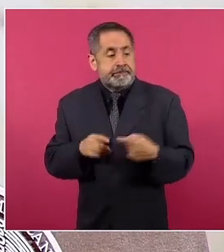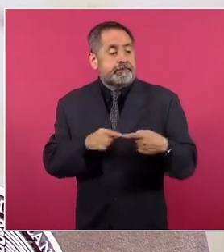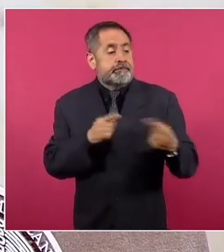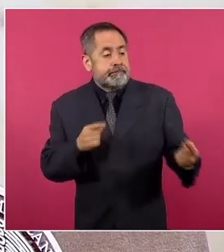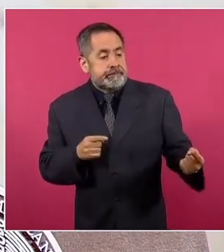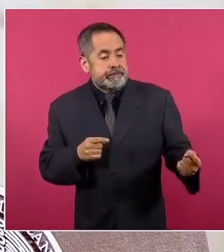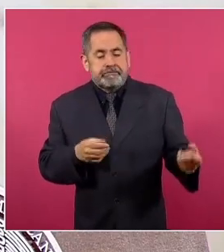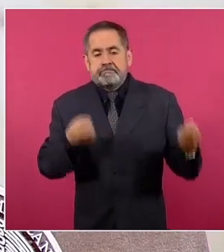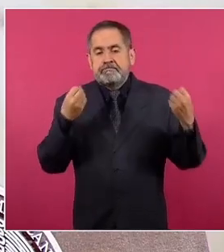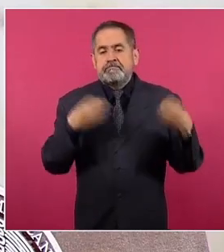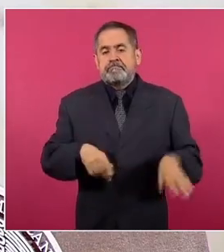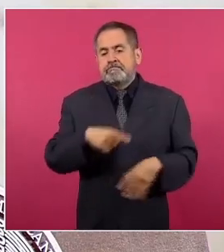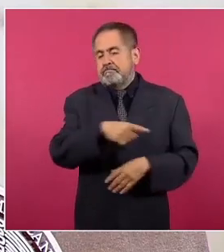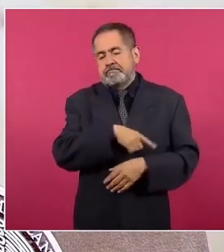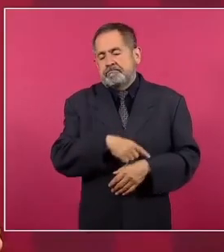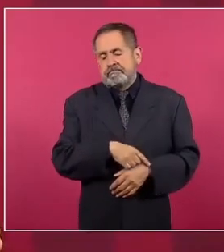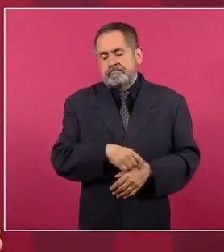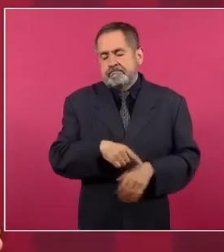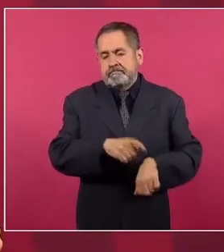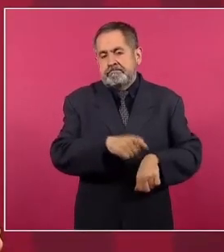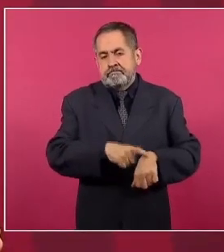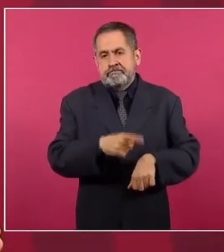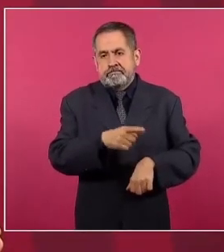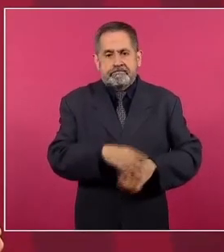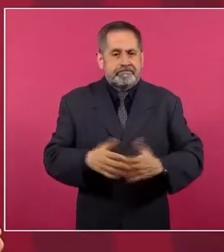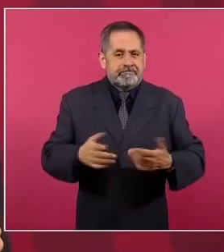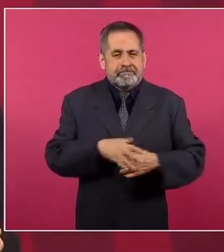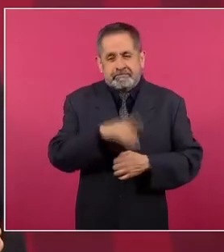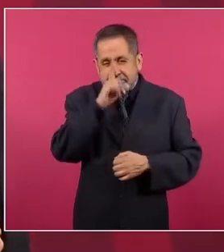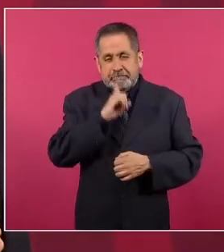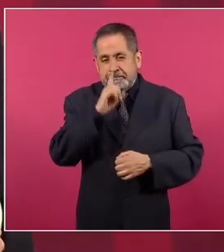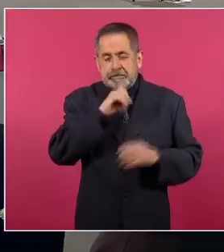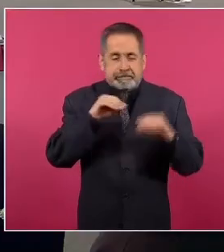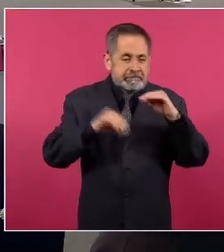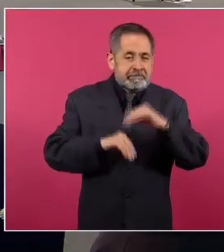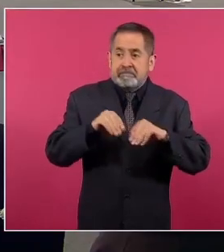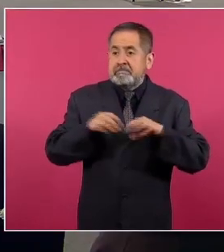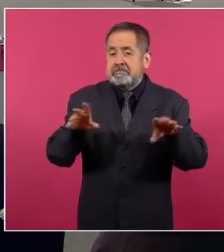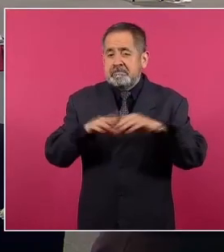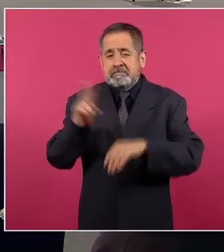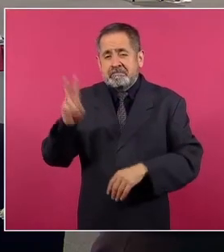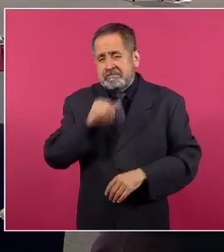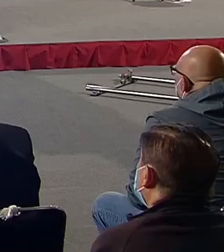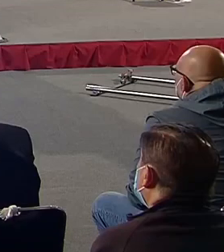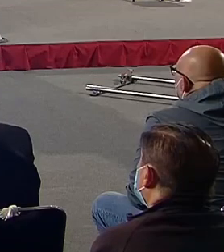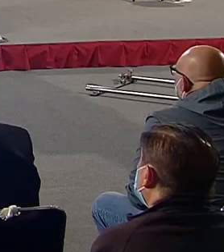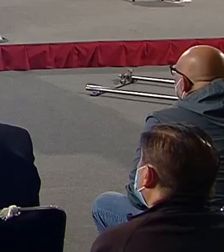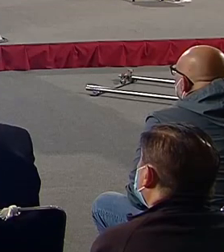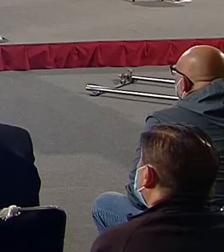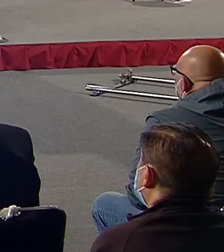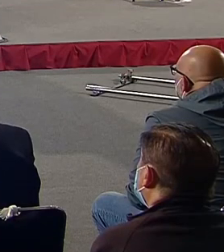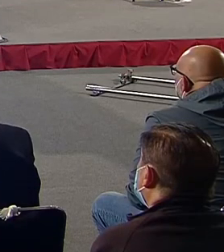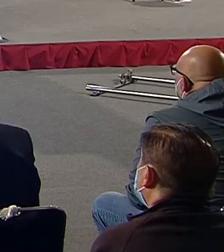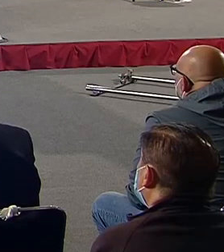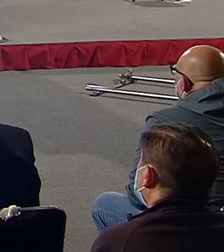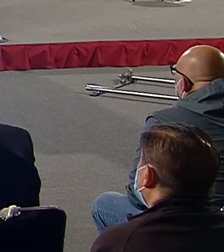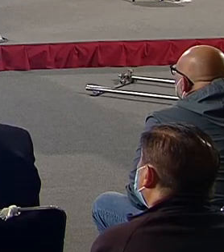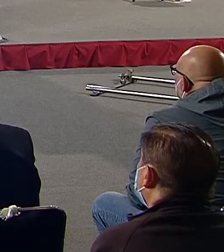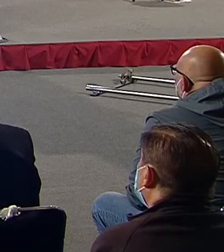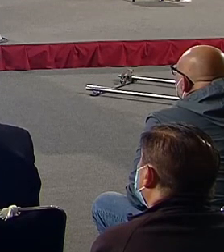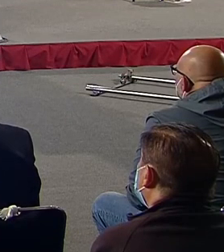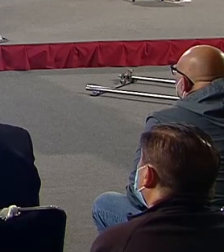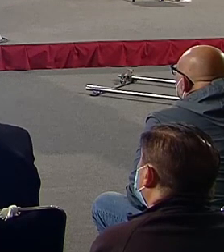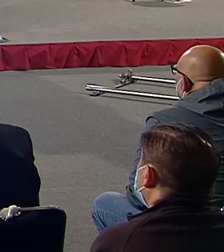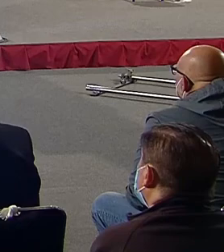en armar mentiras, difundirlas como si fueran ciertas. A esta campaña le entraron los de